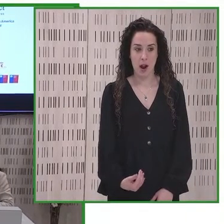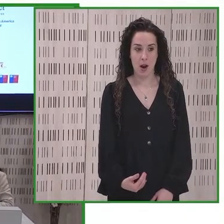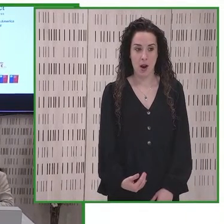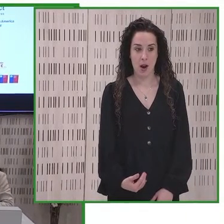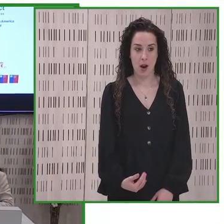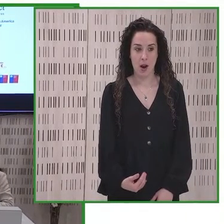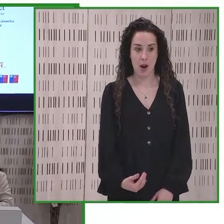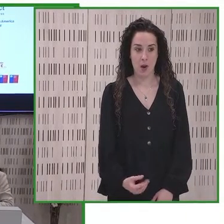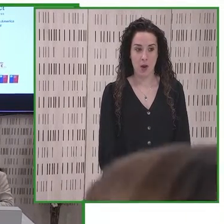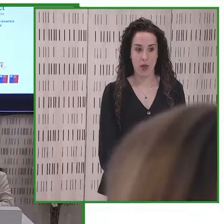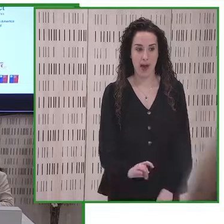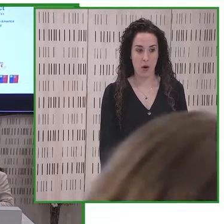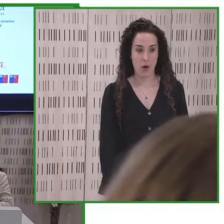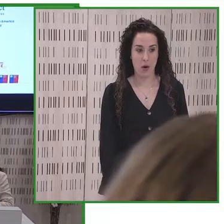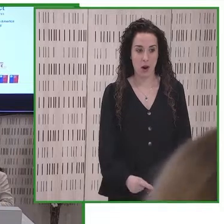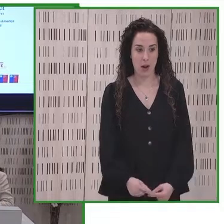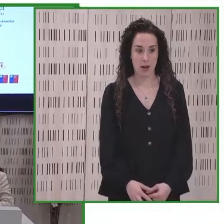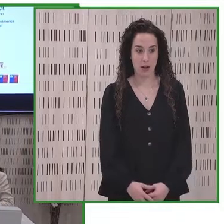gracias